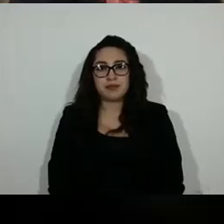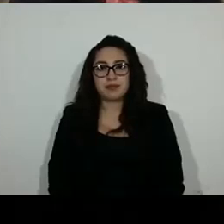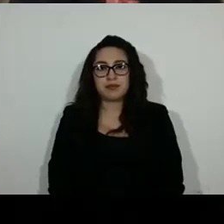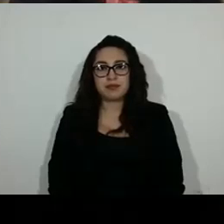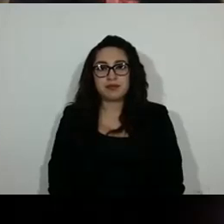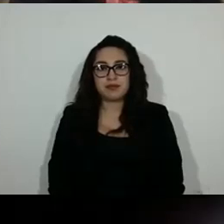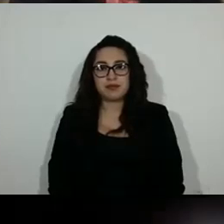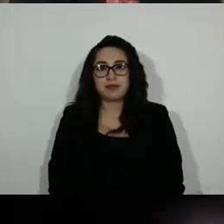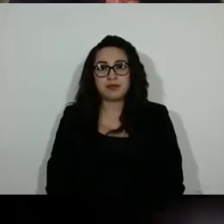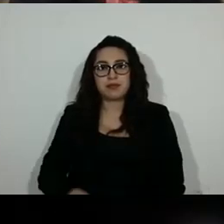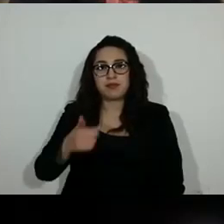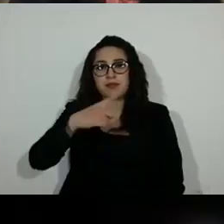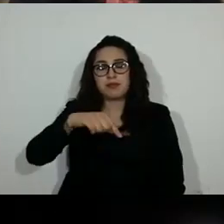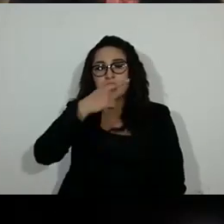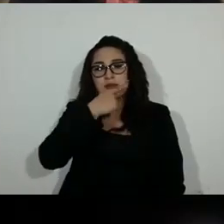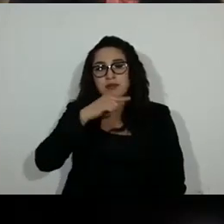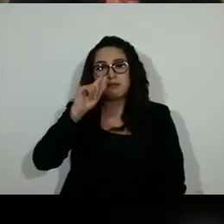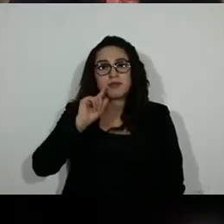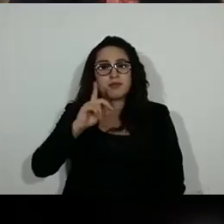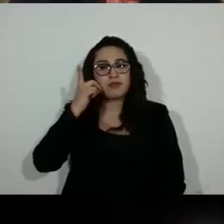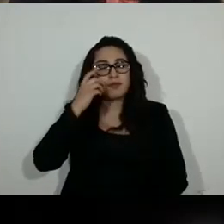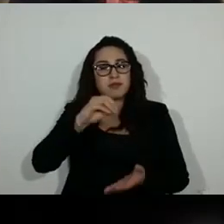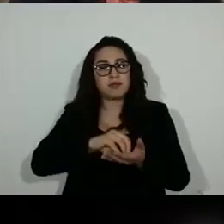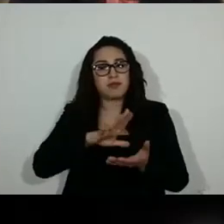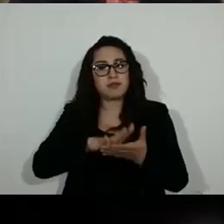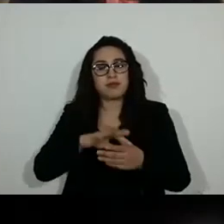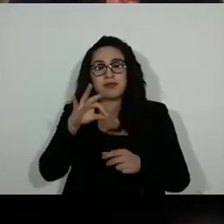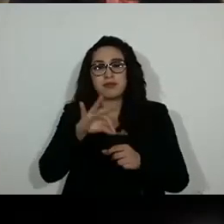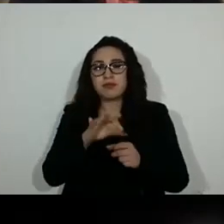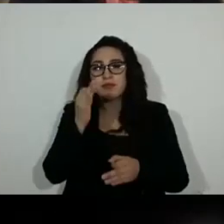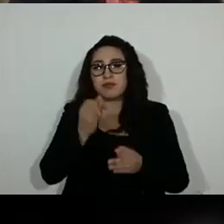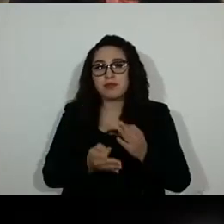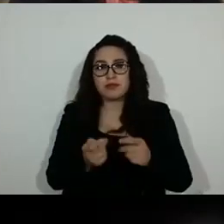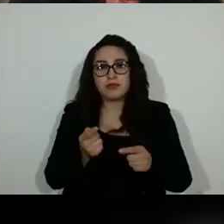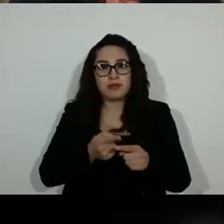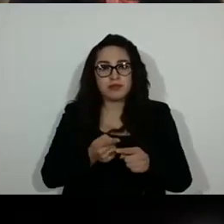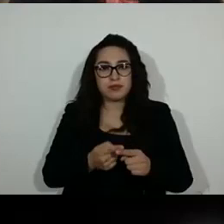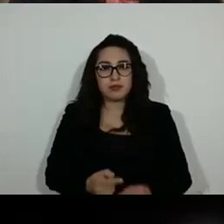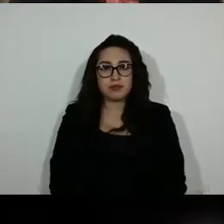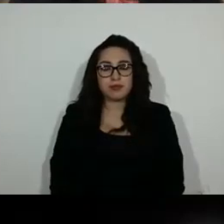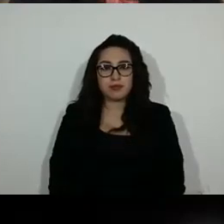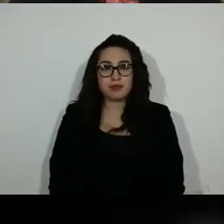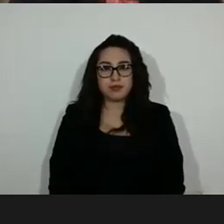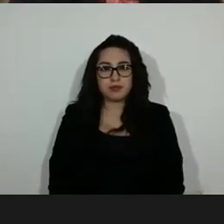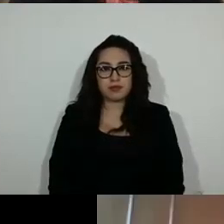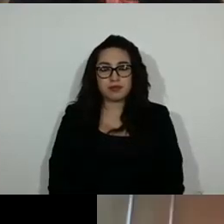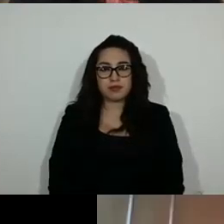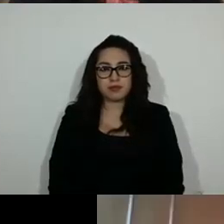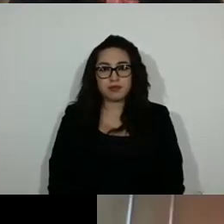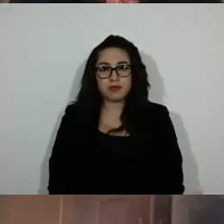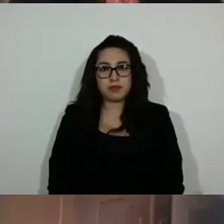¿Alguna otra compañera diputada o compañero diputado que haga falta de emitir su voto?